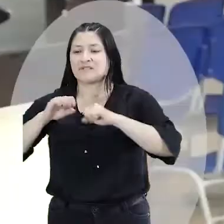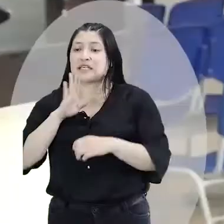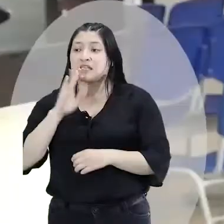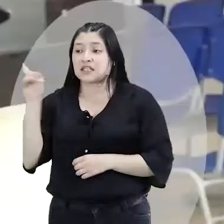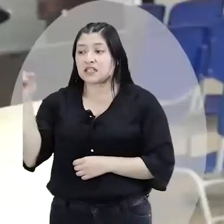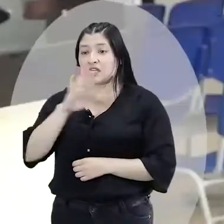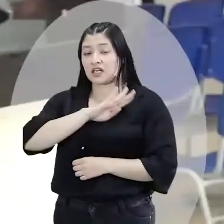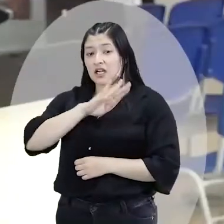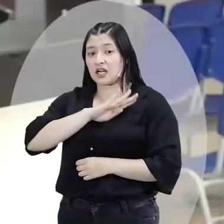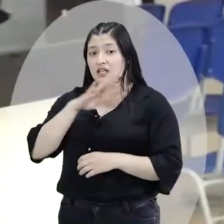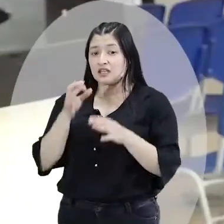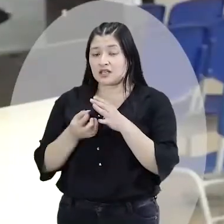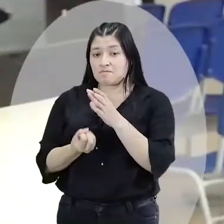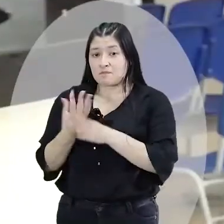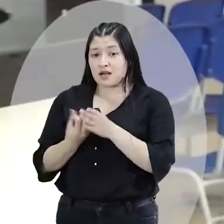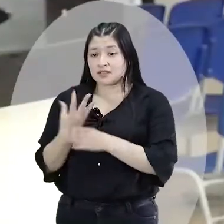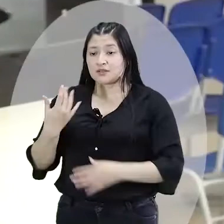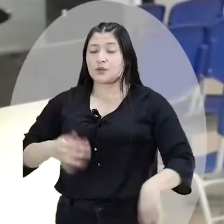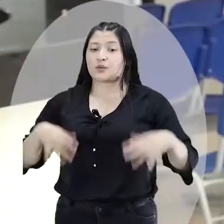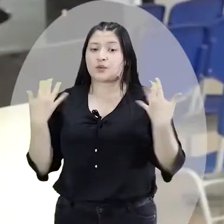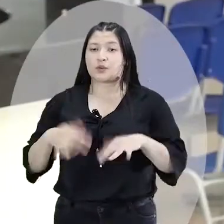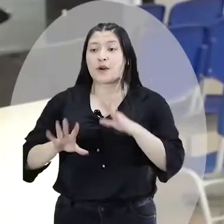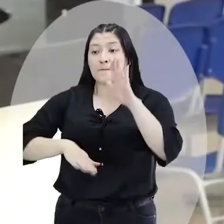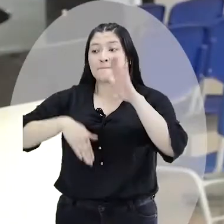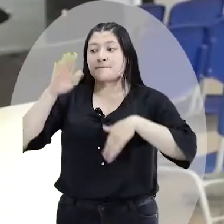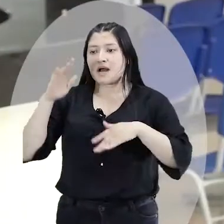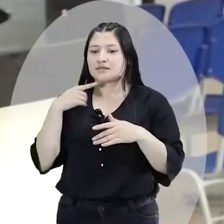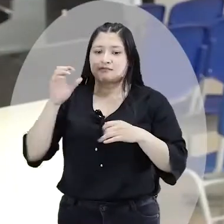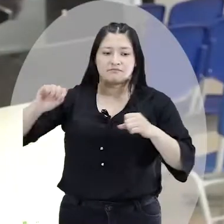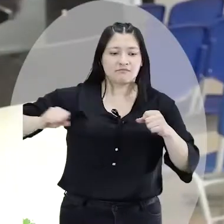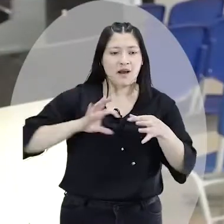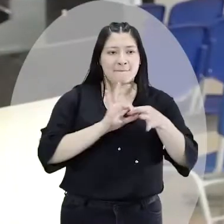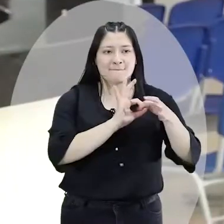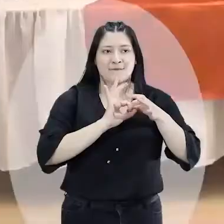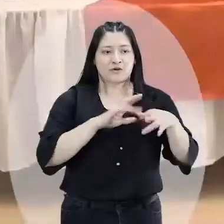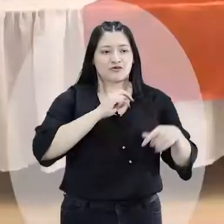alcaldía?